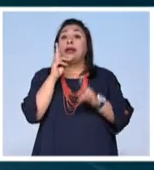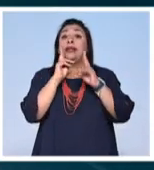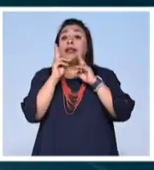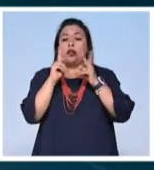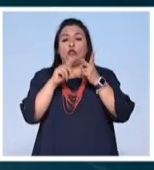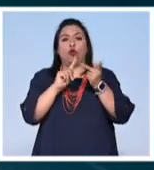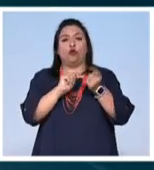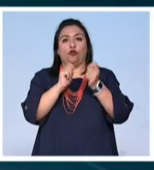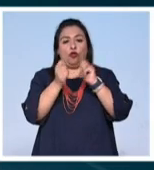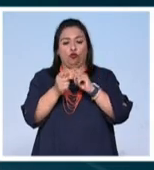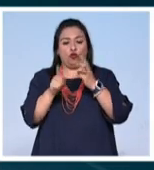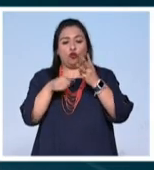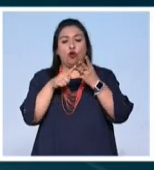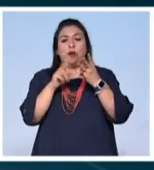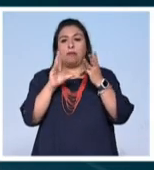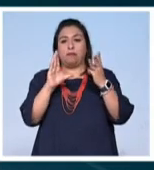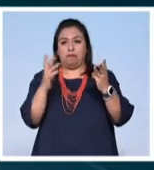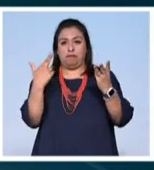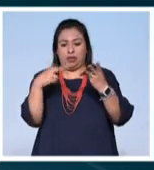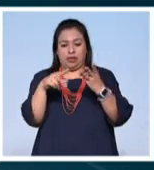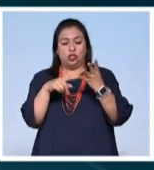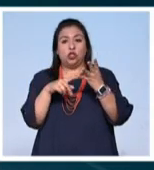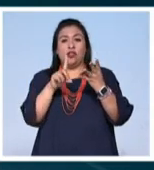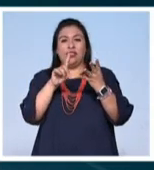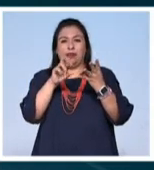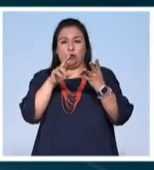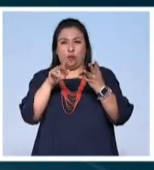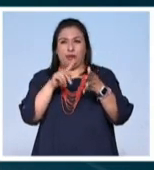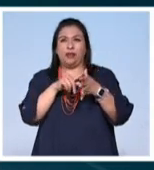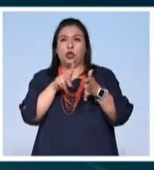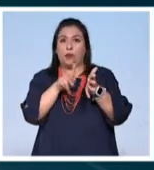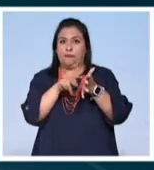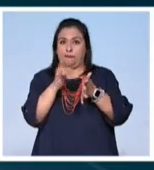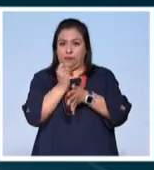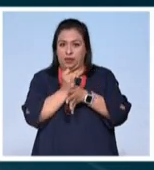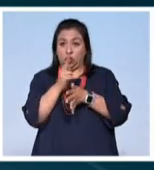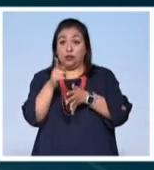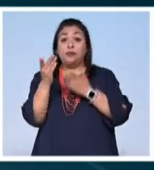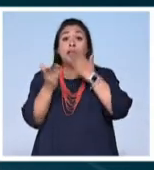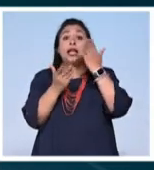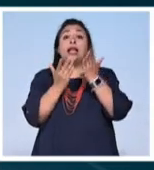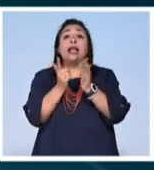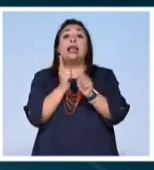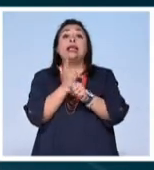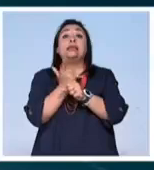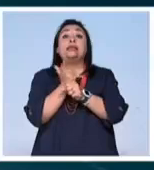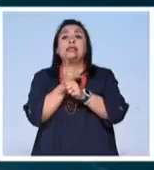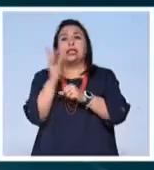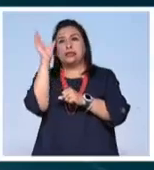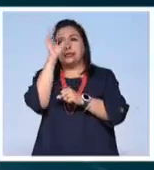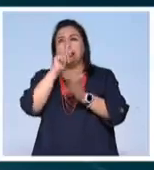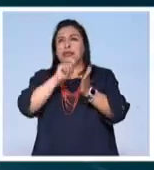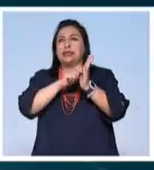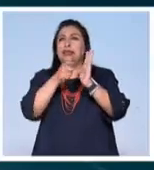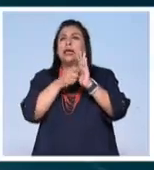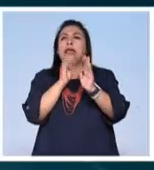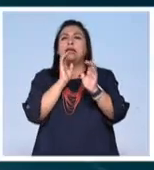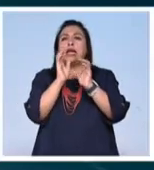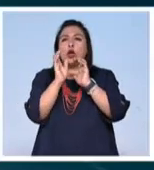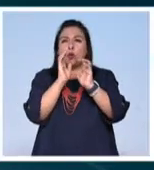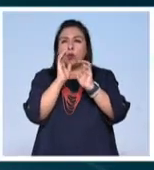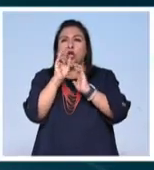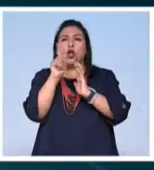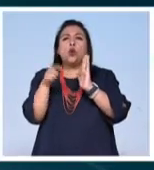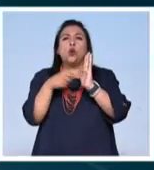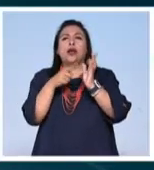traductor académico diplomático y periodista estudió la licenciatura en ciencias y técnicas de la comunicación